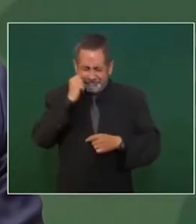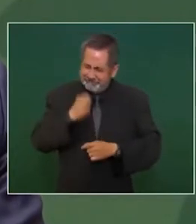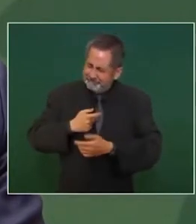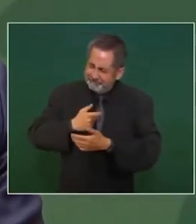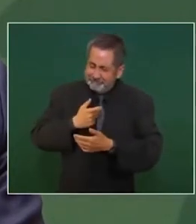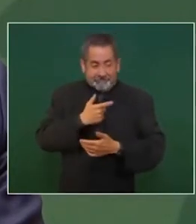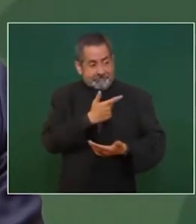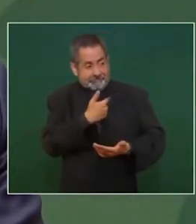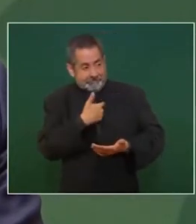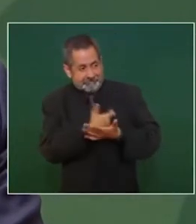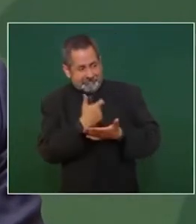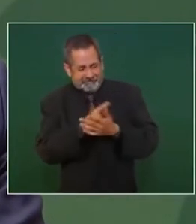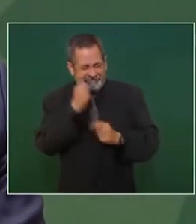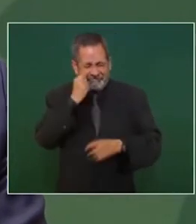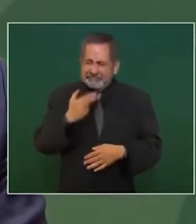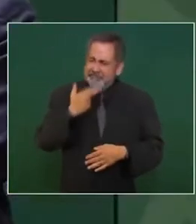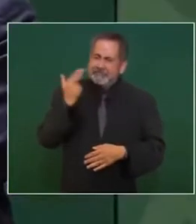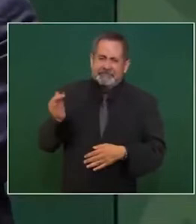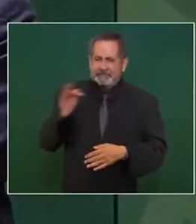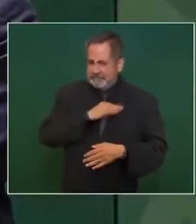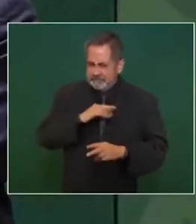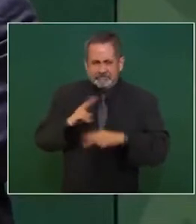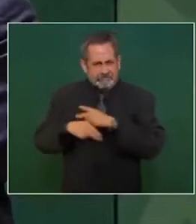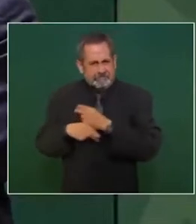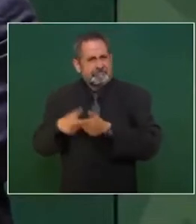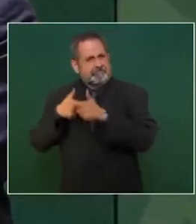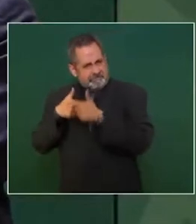riesgos en lo personal